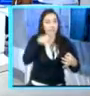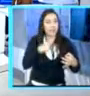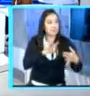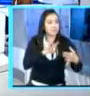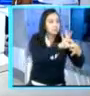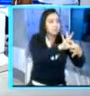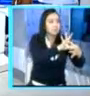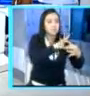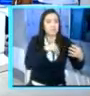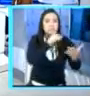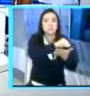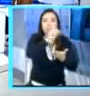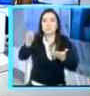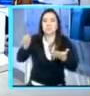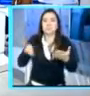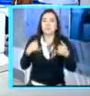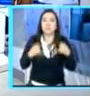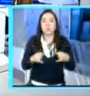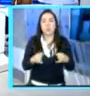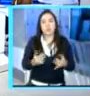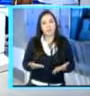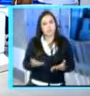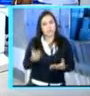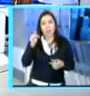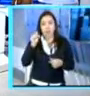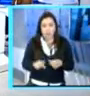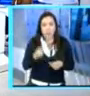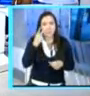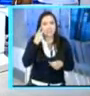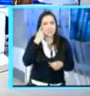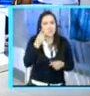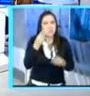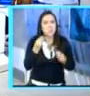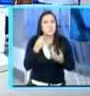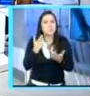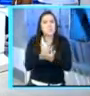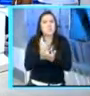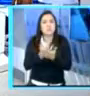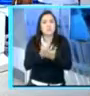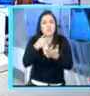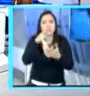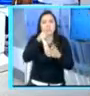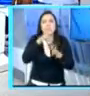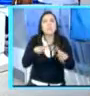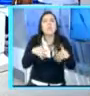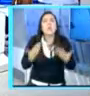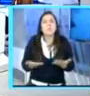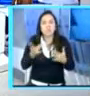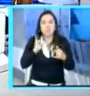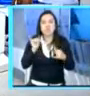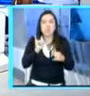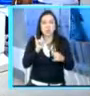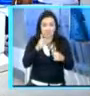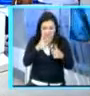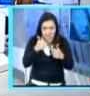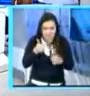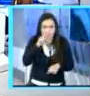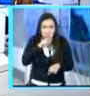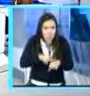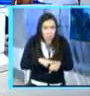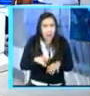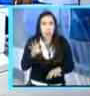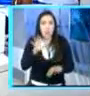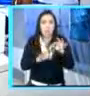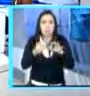en este caso que les menciono, posiblemente el FCN. ¿Cómo se ve económicamente este acomodamiento? ¿Se ve como algo sano? ¿Se ve como algo